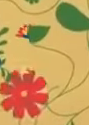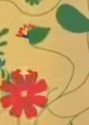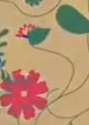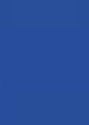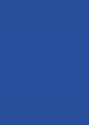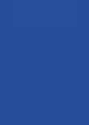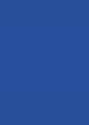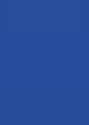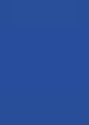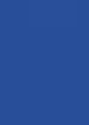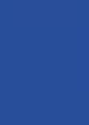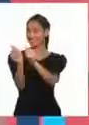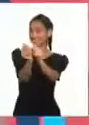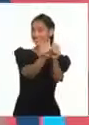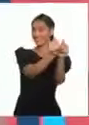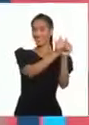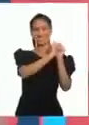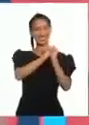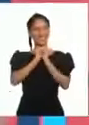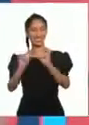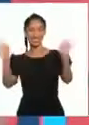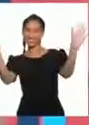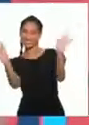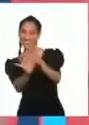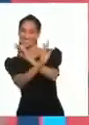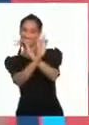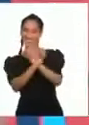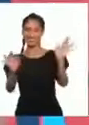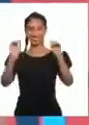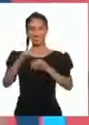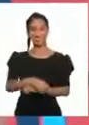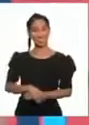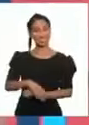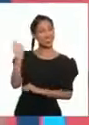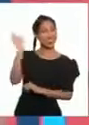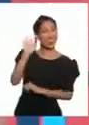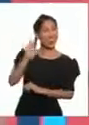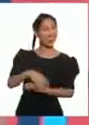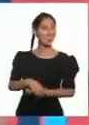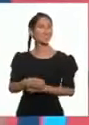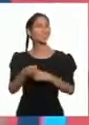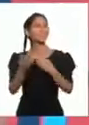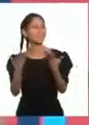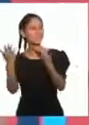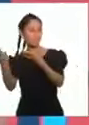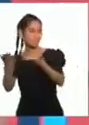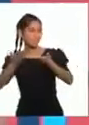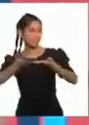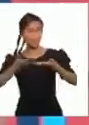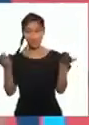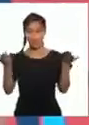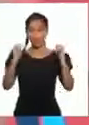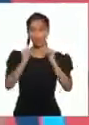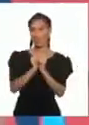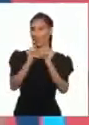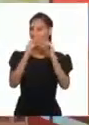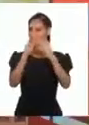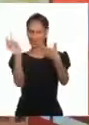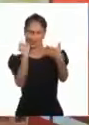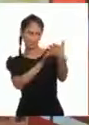Leemos Hola chicas y chicos Bienvenidas y bienvenidos A Leemos Juntos